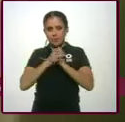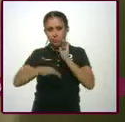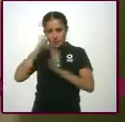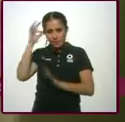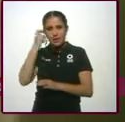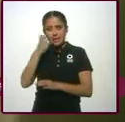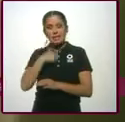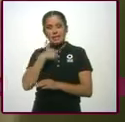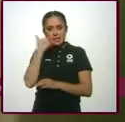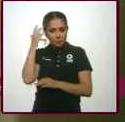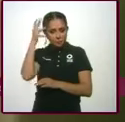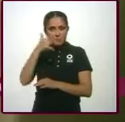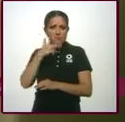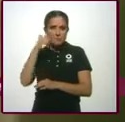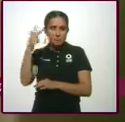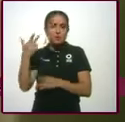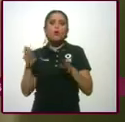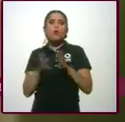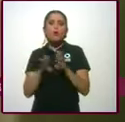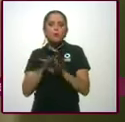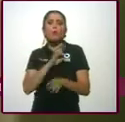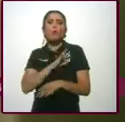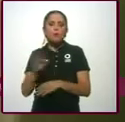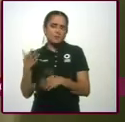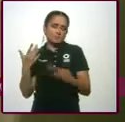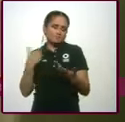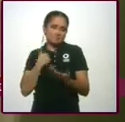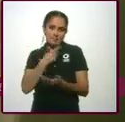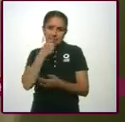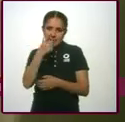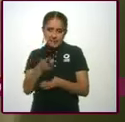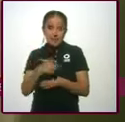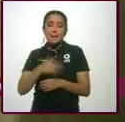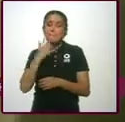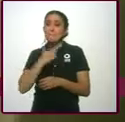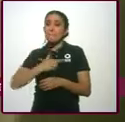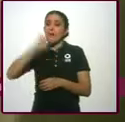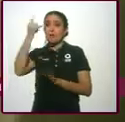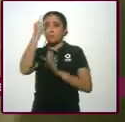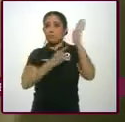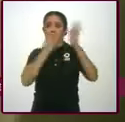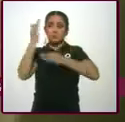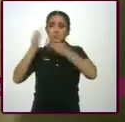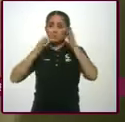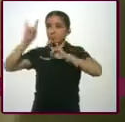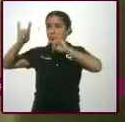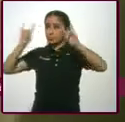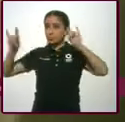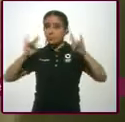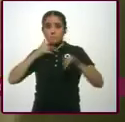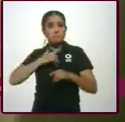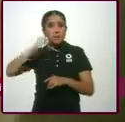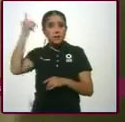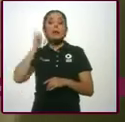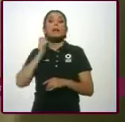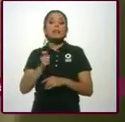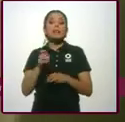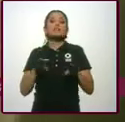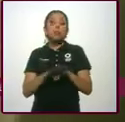buscarle. Ahora, ¿cómo no podemos buscar? Te vuelvo a repetir, la mejor publicidad que podemos tener es la de